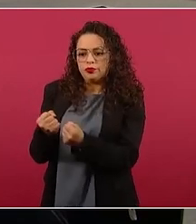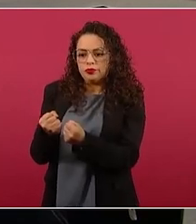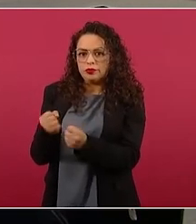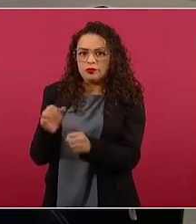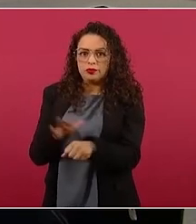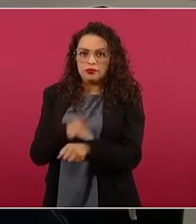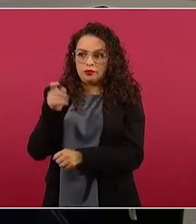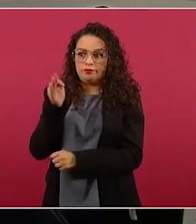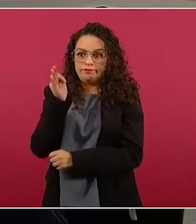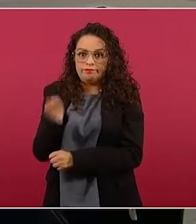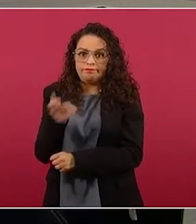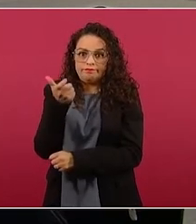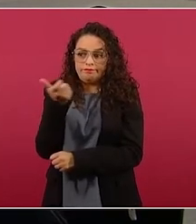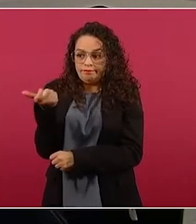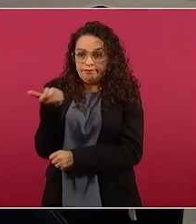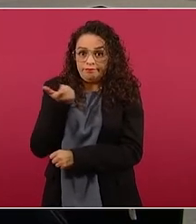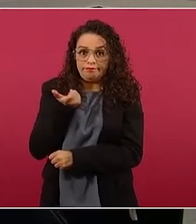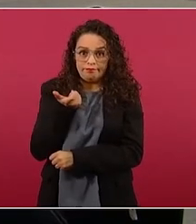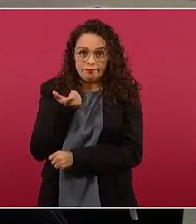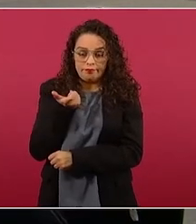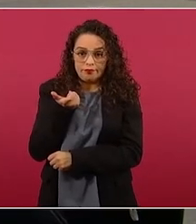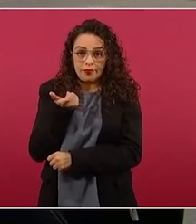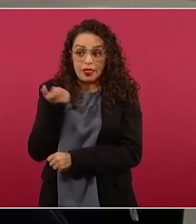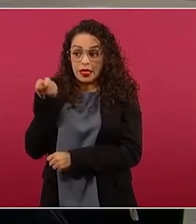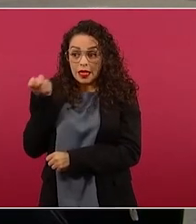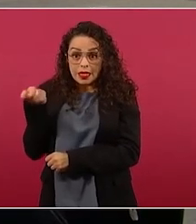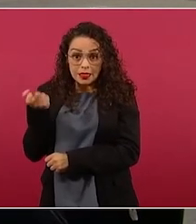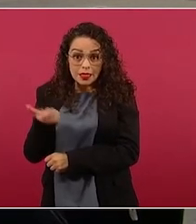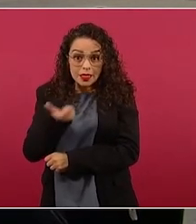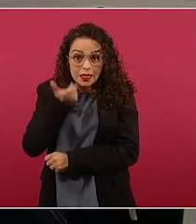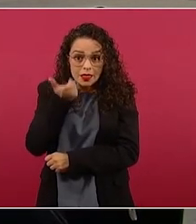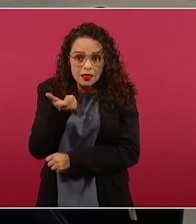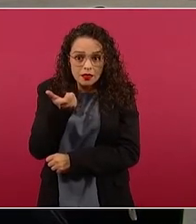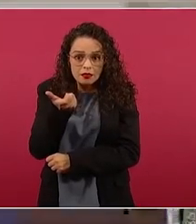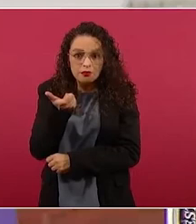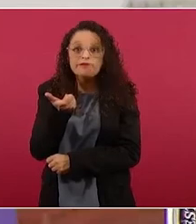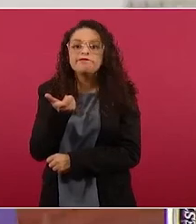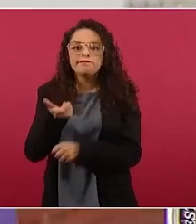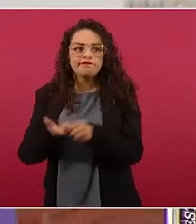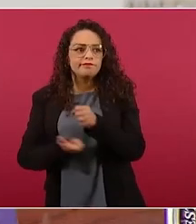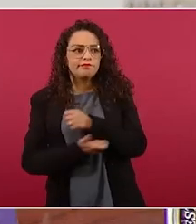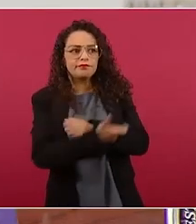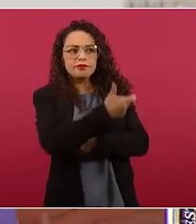señalando que parte de ese dinero iba a los pinos